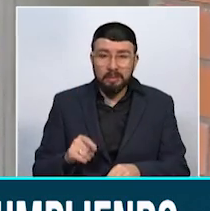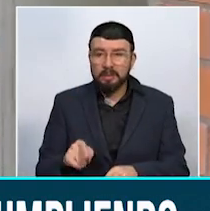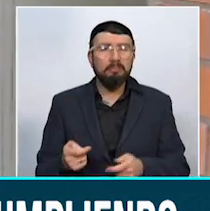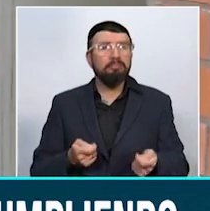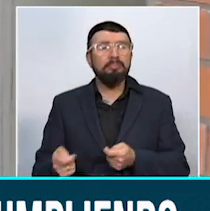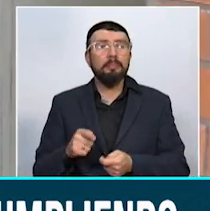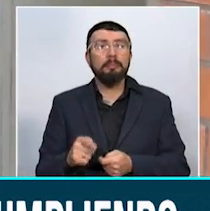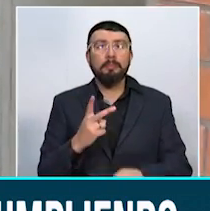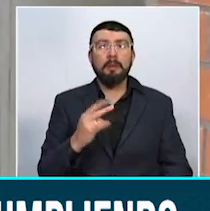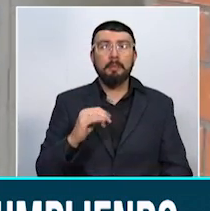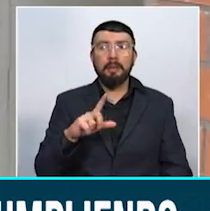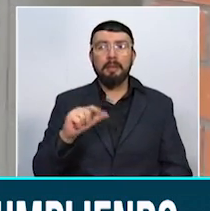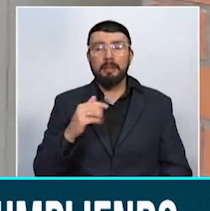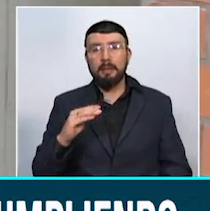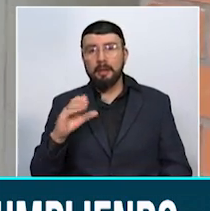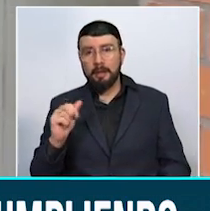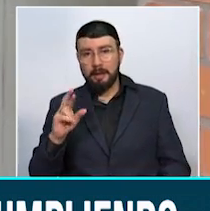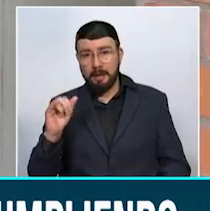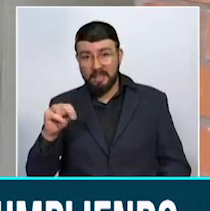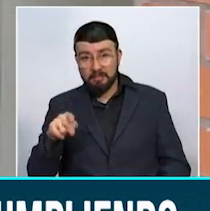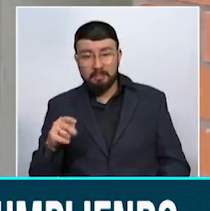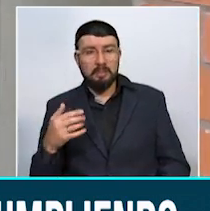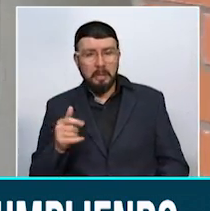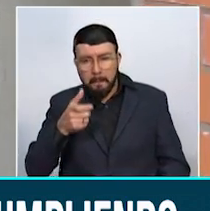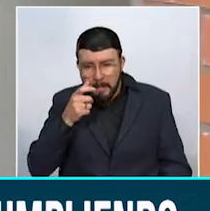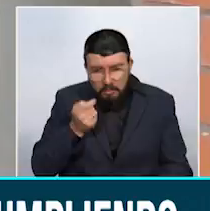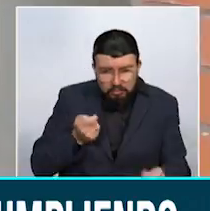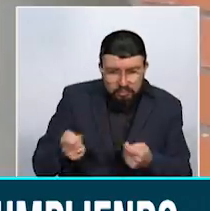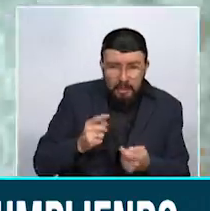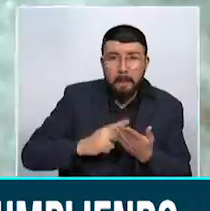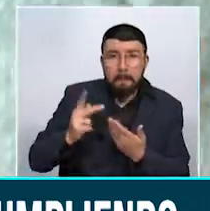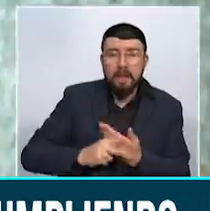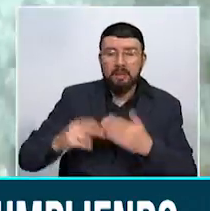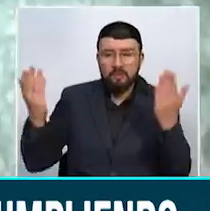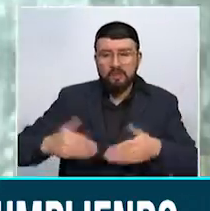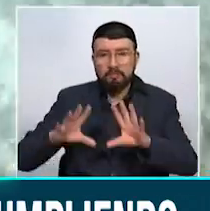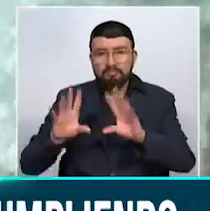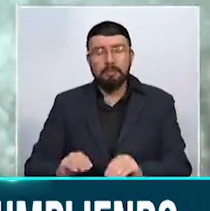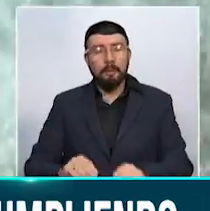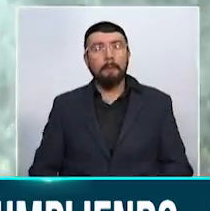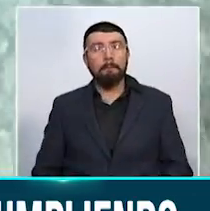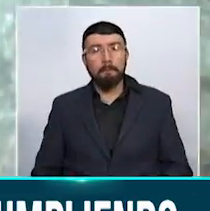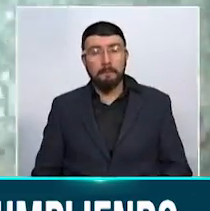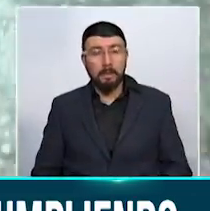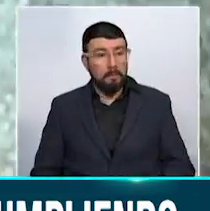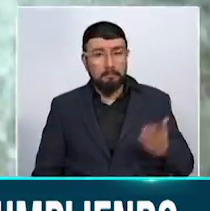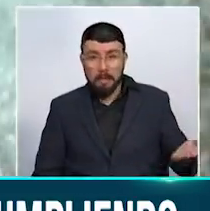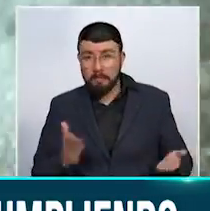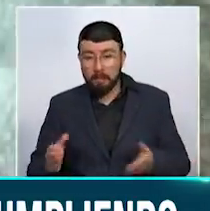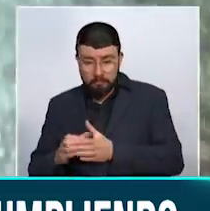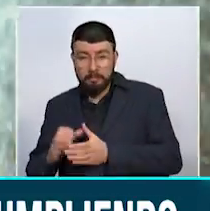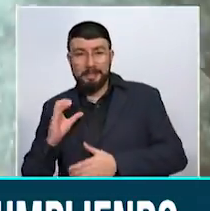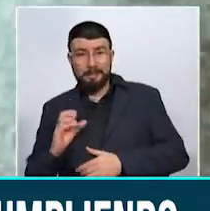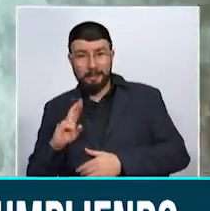Karina nosotros ya estamos haciéndole seguimiento al plan de cierre. En ambos casos la Corporación Autónoma Regional del Quindío